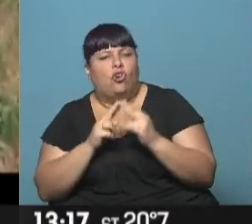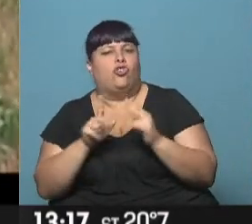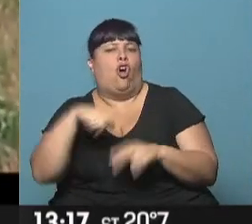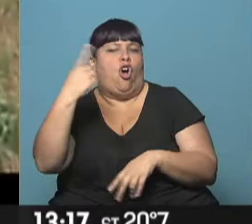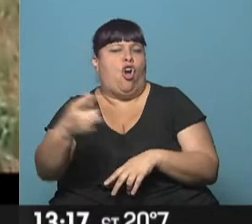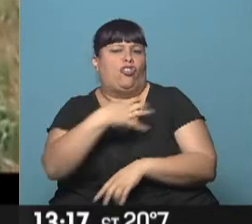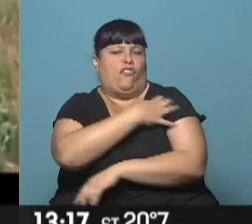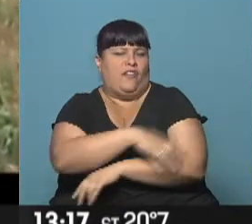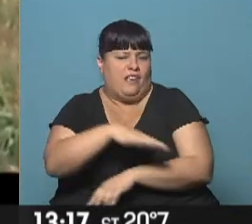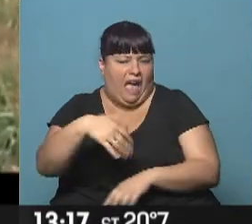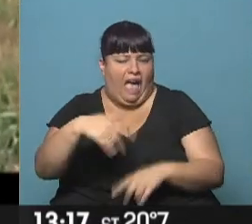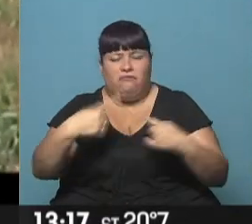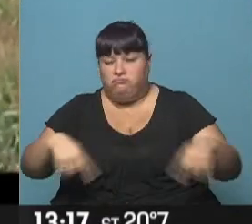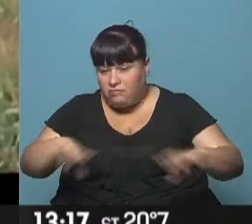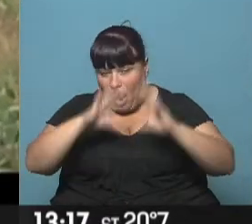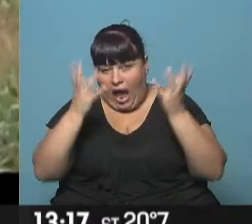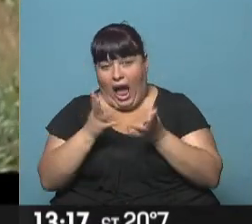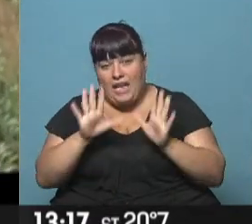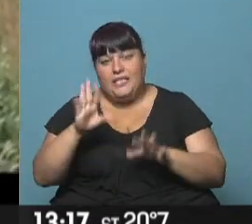otros crotos ilustrados. De eso se trata Bepo. ¡Gracias!